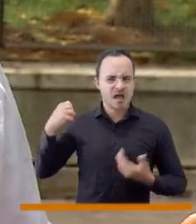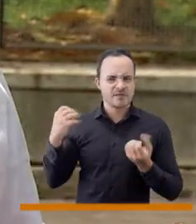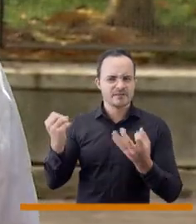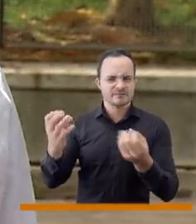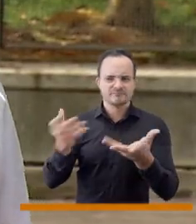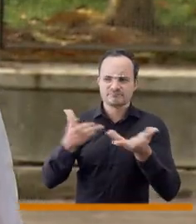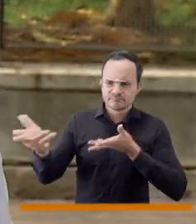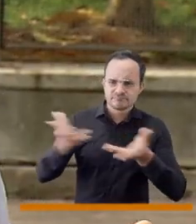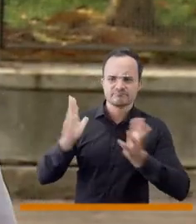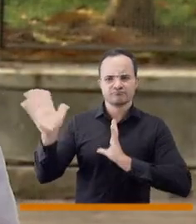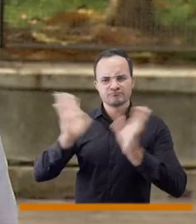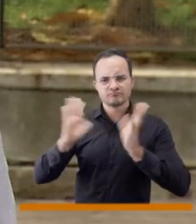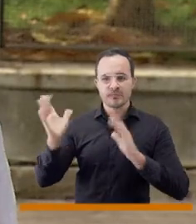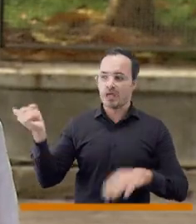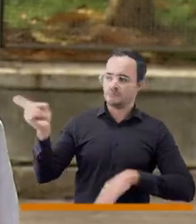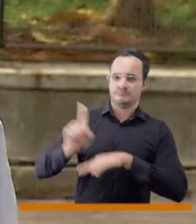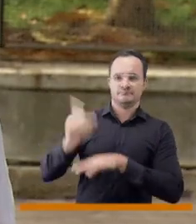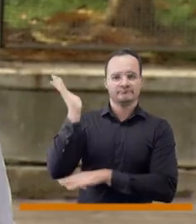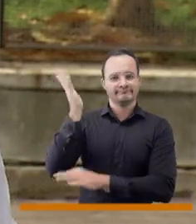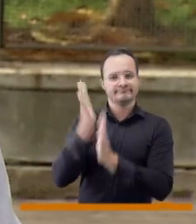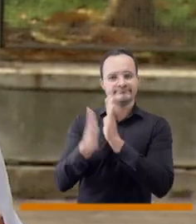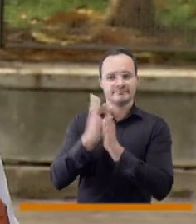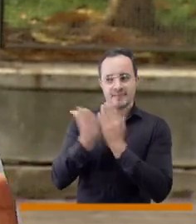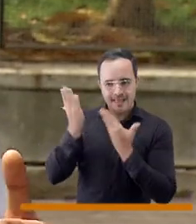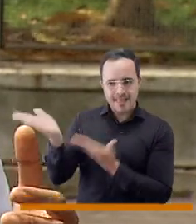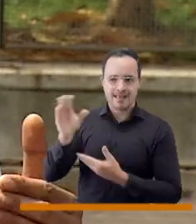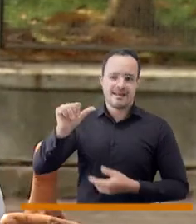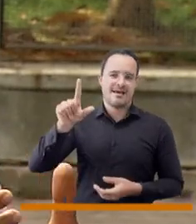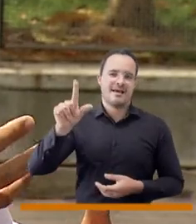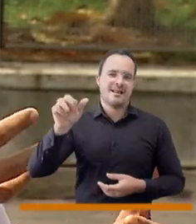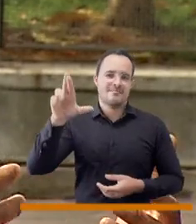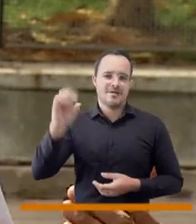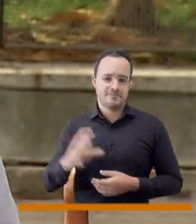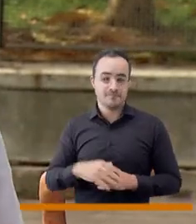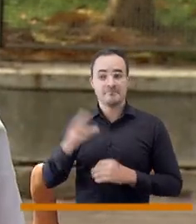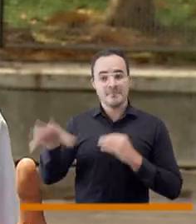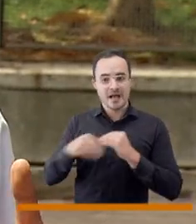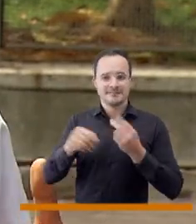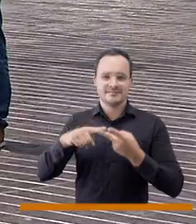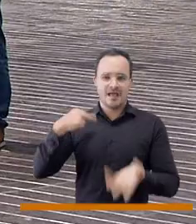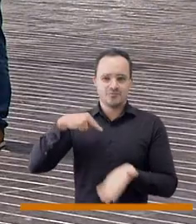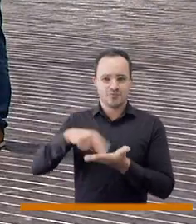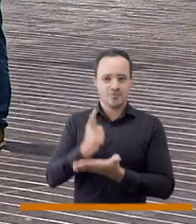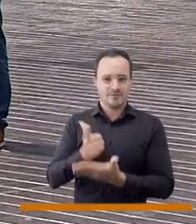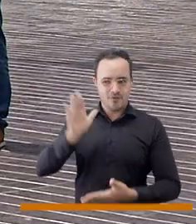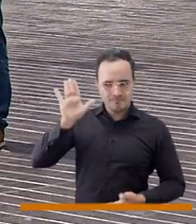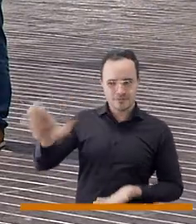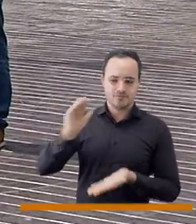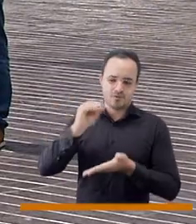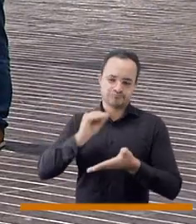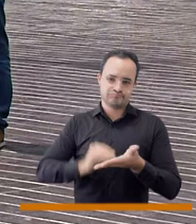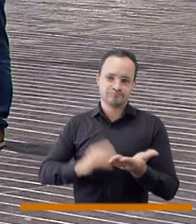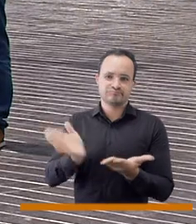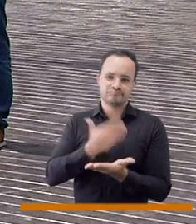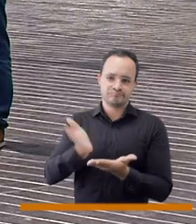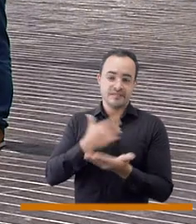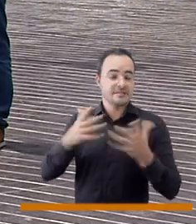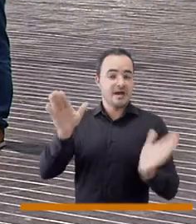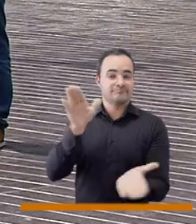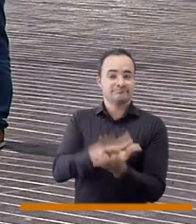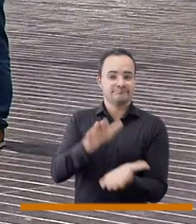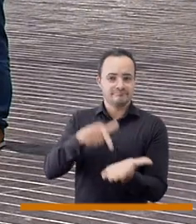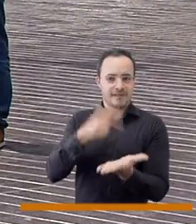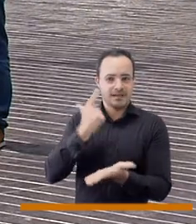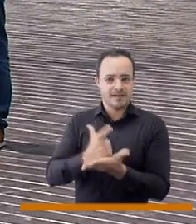para saber cómo se aborda una problemática de salud mental. Entonces hemos tenido ya diferentes charlas donde precisamente es Álvaro quien habla, nos ha